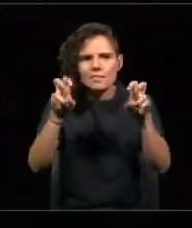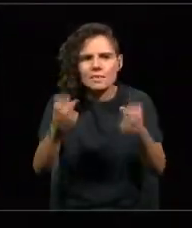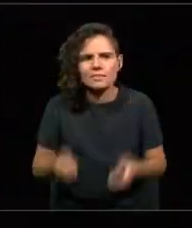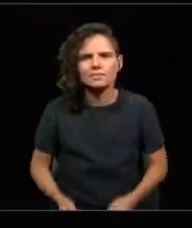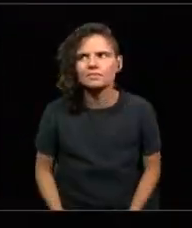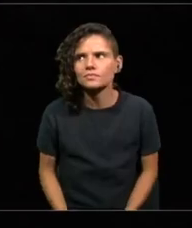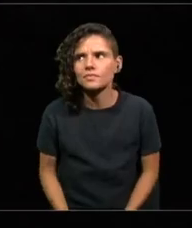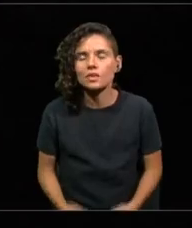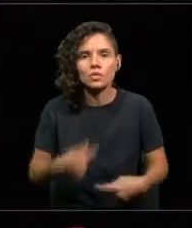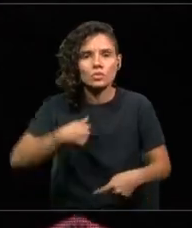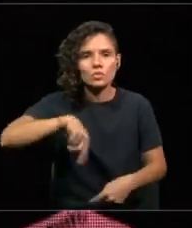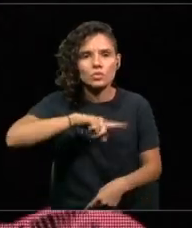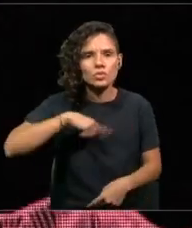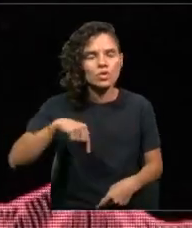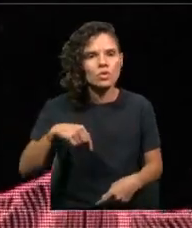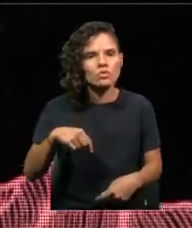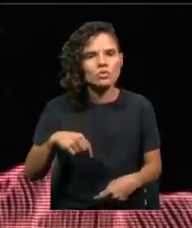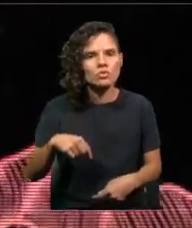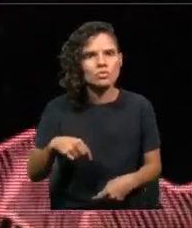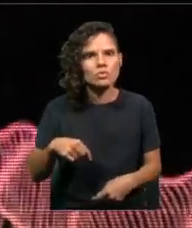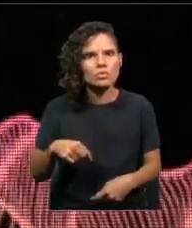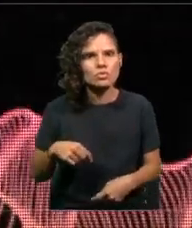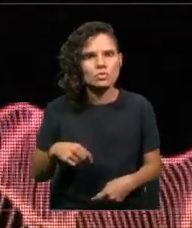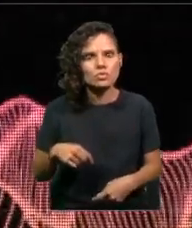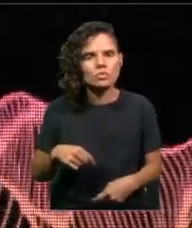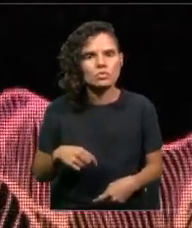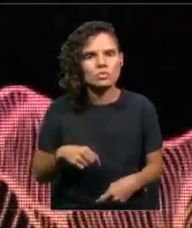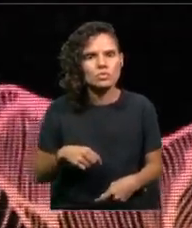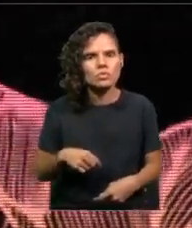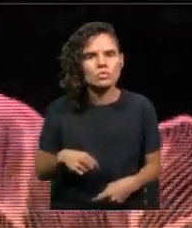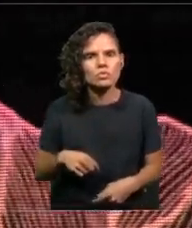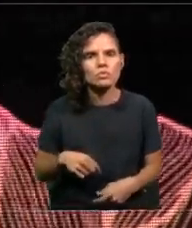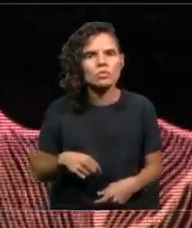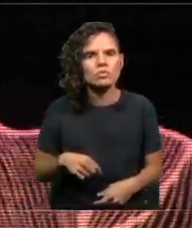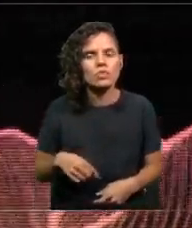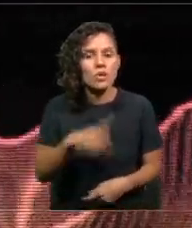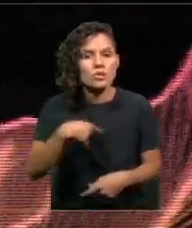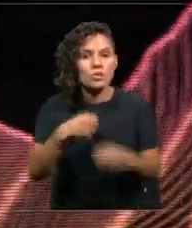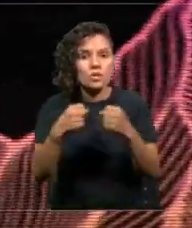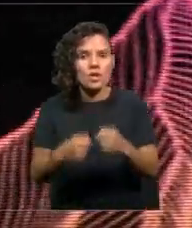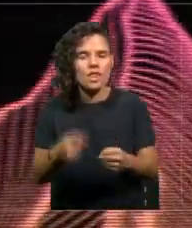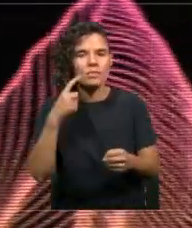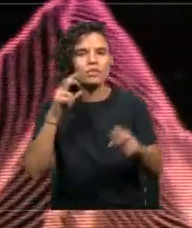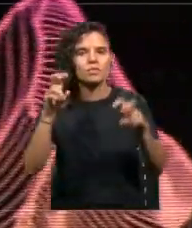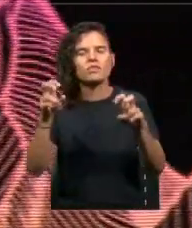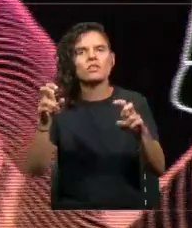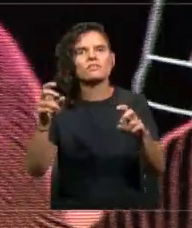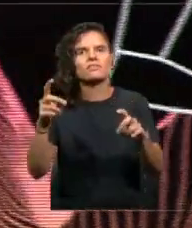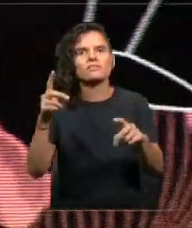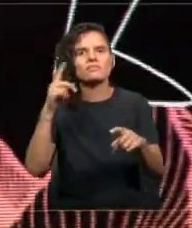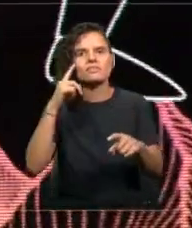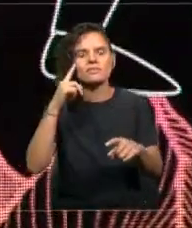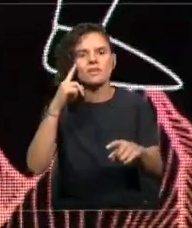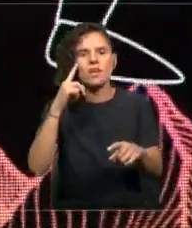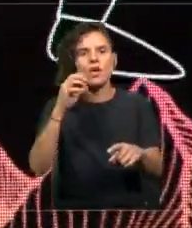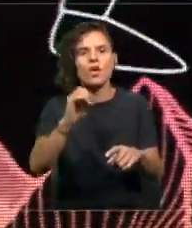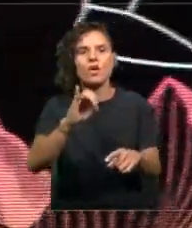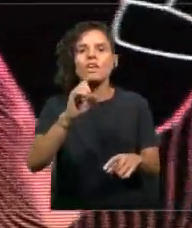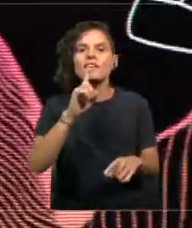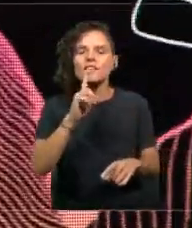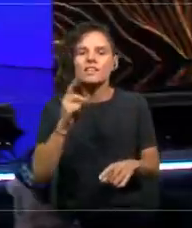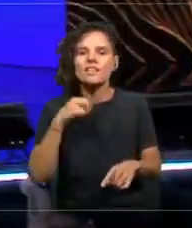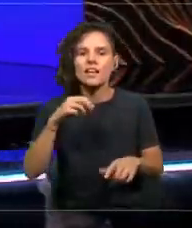¿Estamos disponibles en nuestro país, en el mundo, a propósito de los debates que vivimos en el centenario de la OIT este